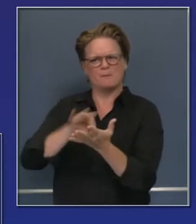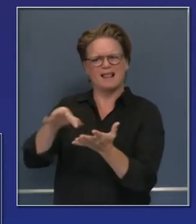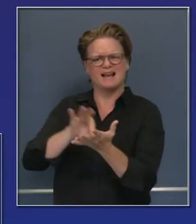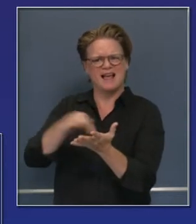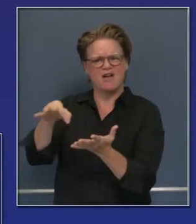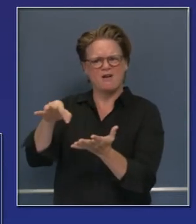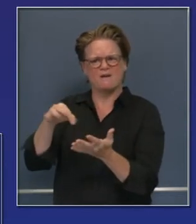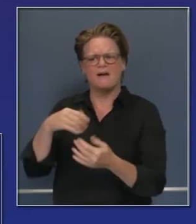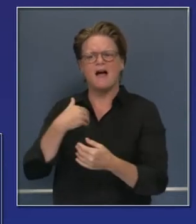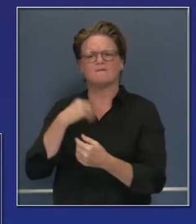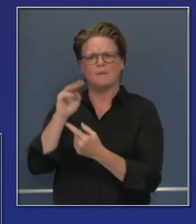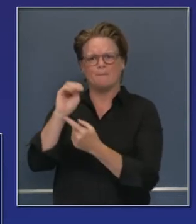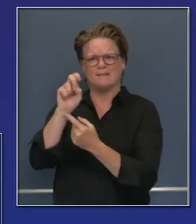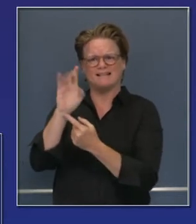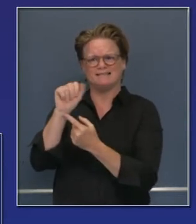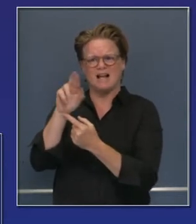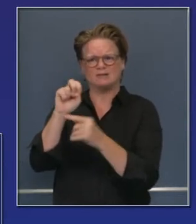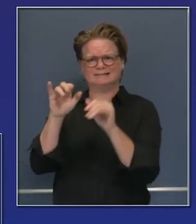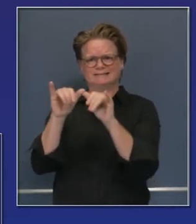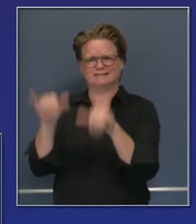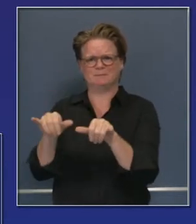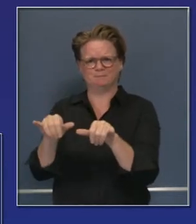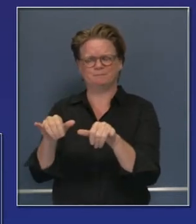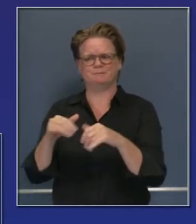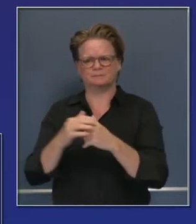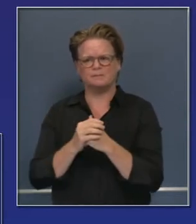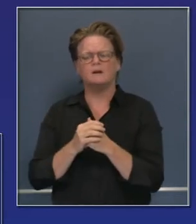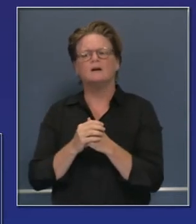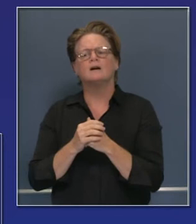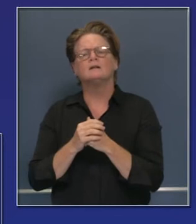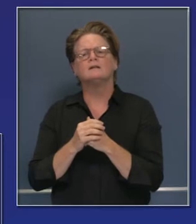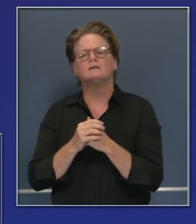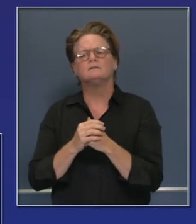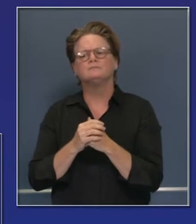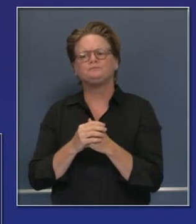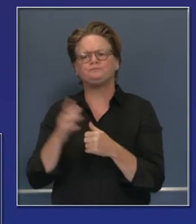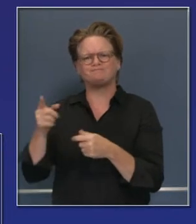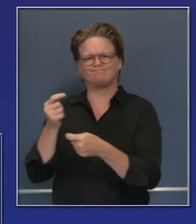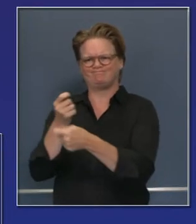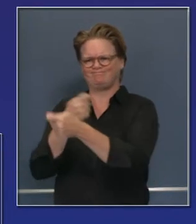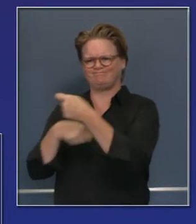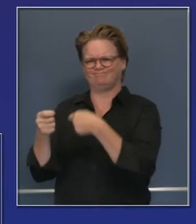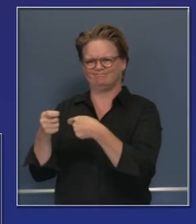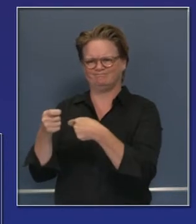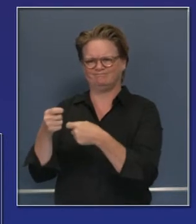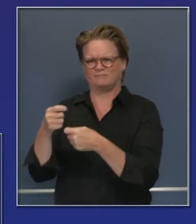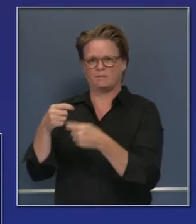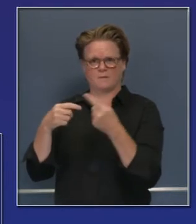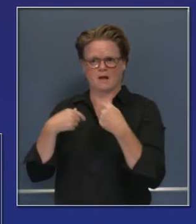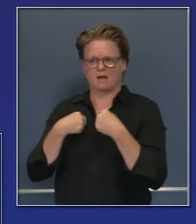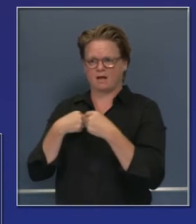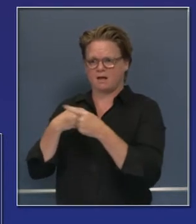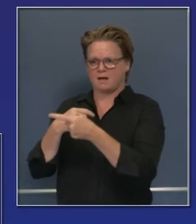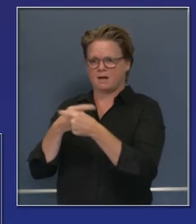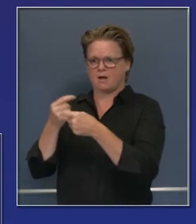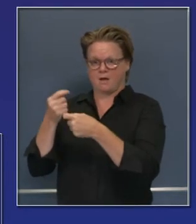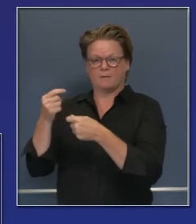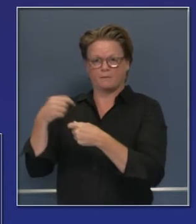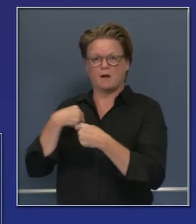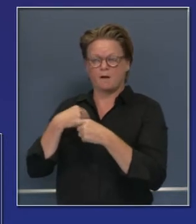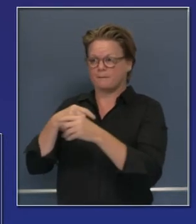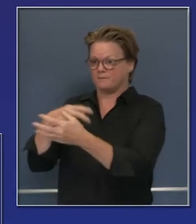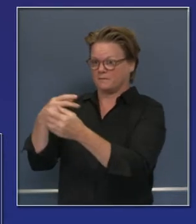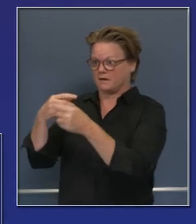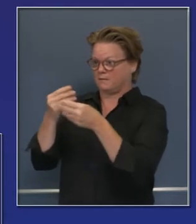y el sistema de Medicare, por supuesto, que actualmente está reembolsando más de 100 dólares por prueba. California se